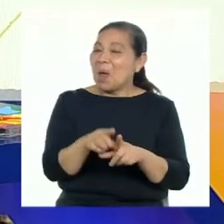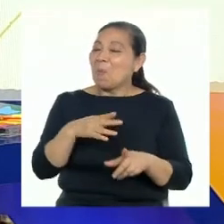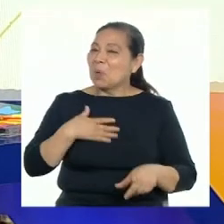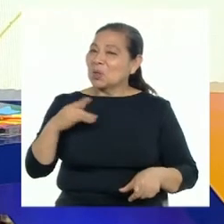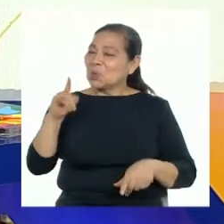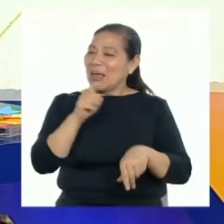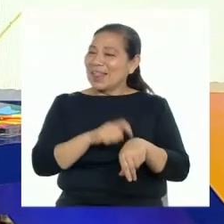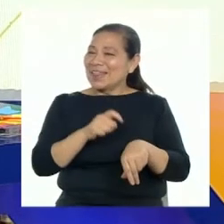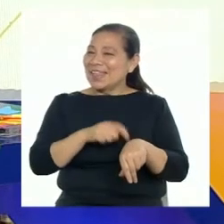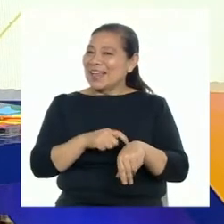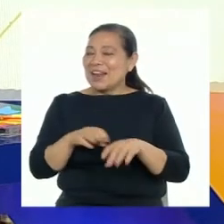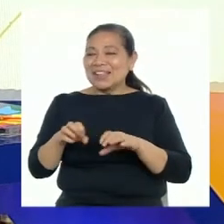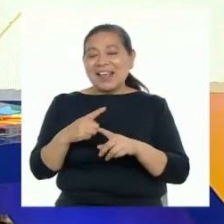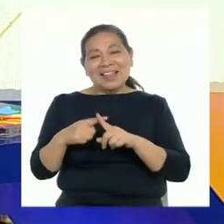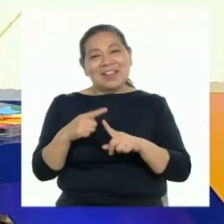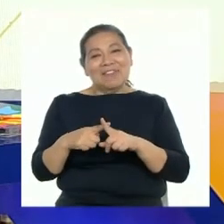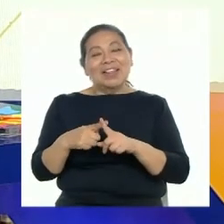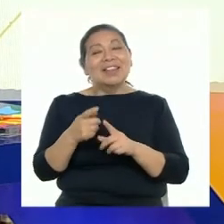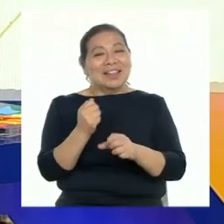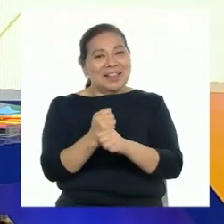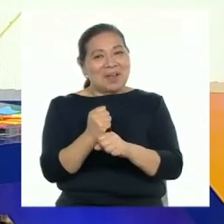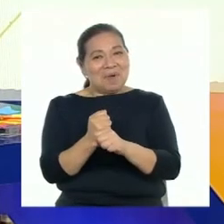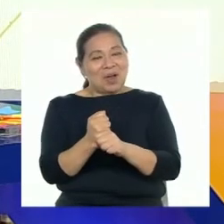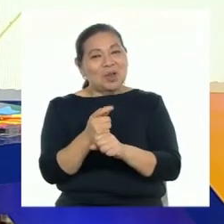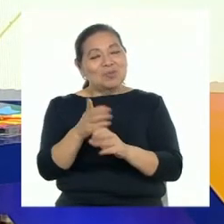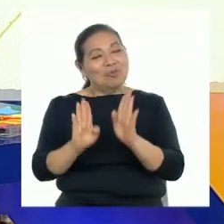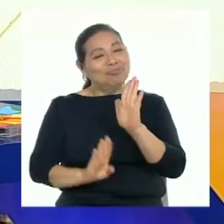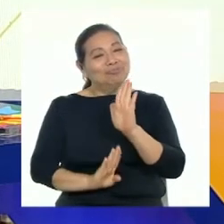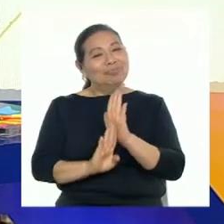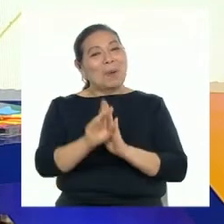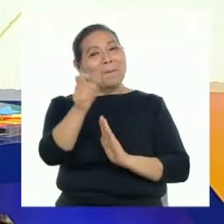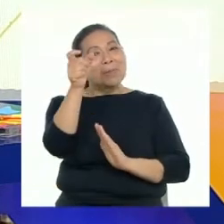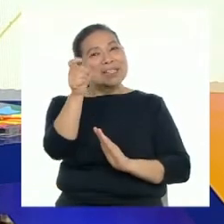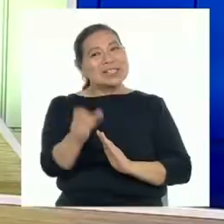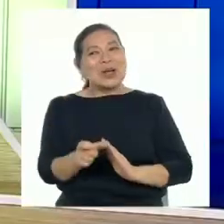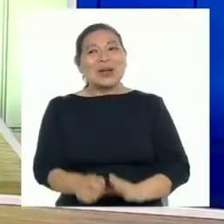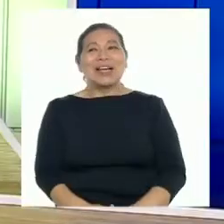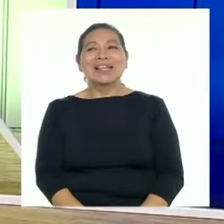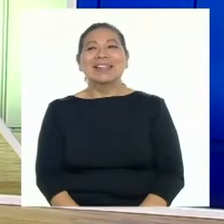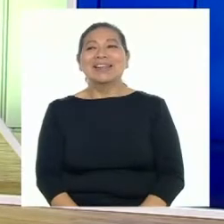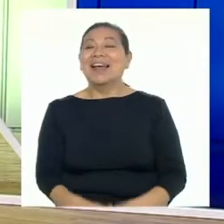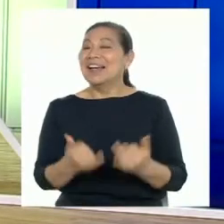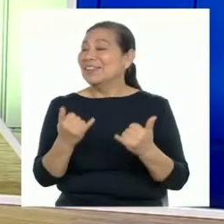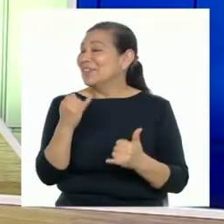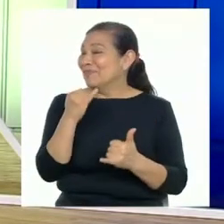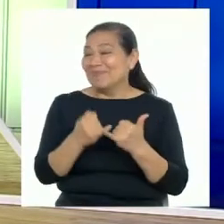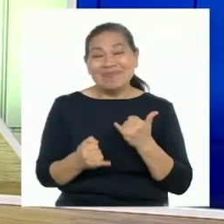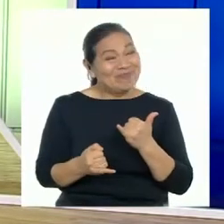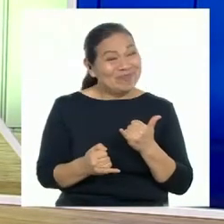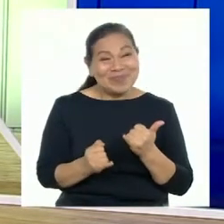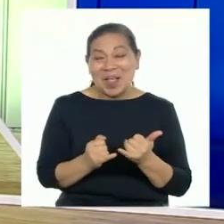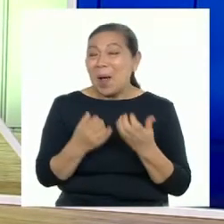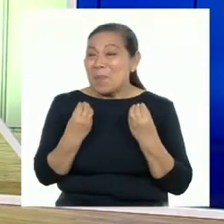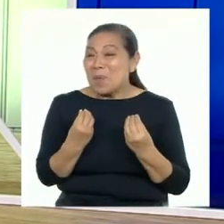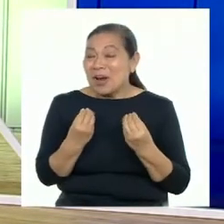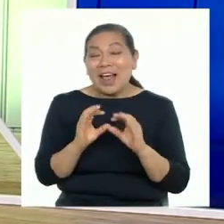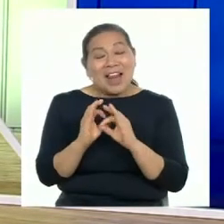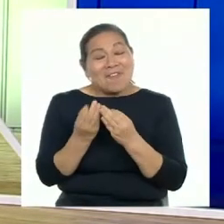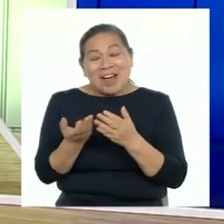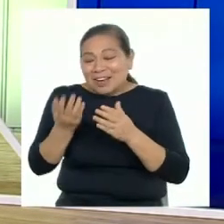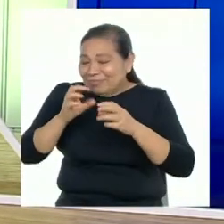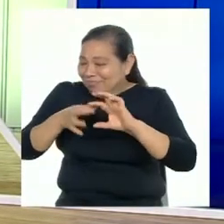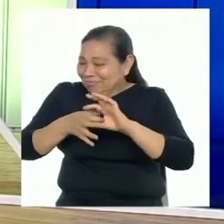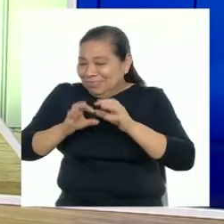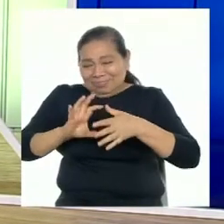utilizar su tiempo en realizar distintas actividades que ayuden a su desarrollo personal. Eso ha sido todo por hoy, porque las Familia